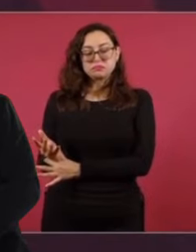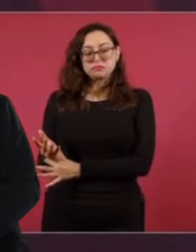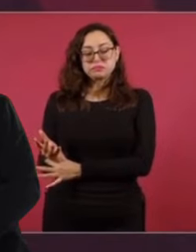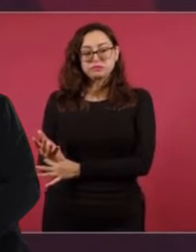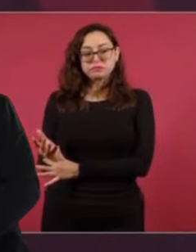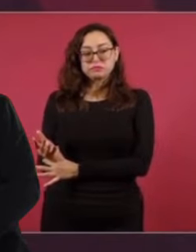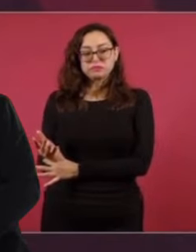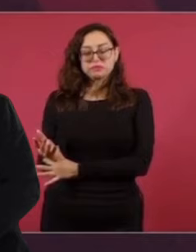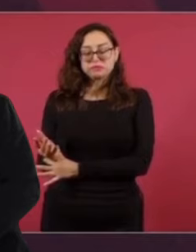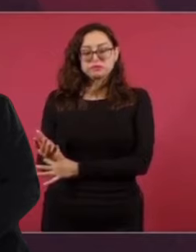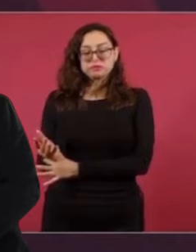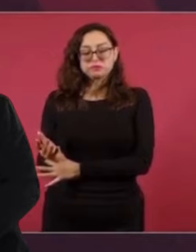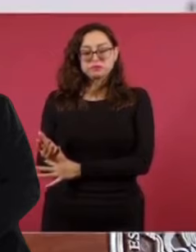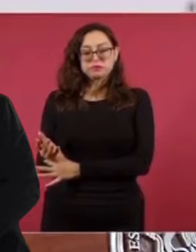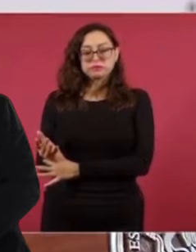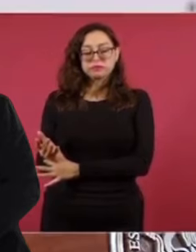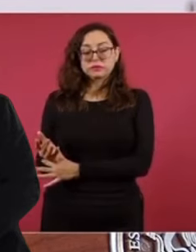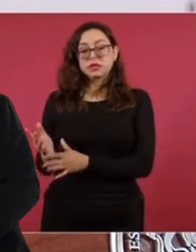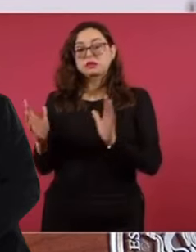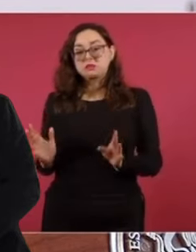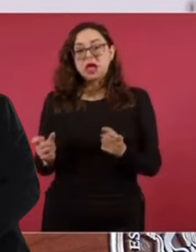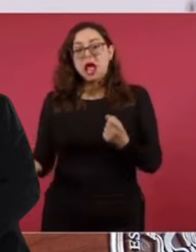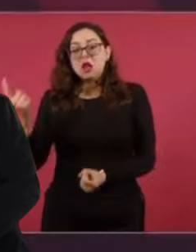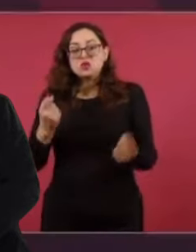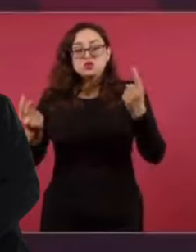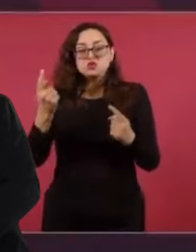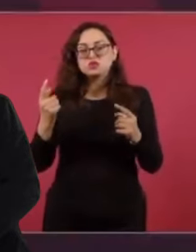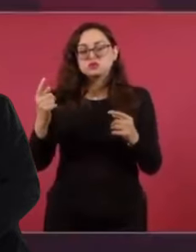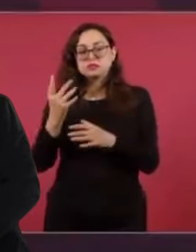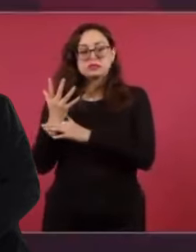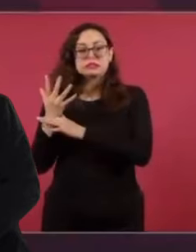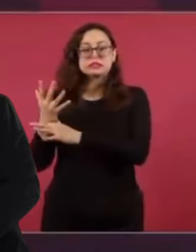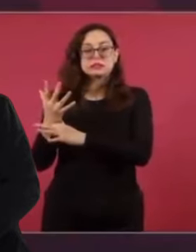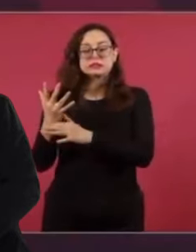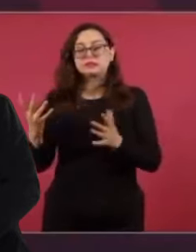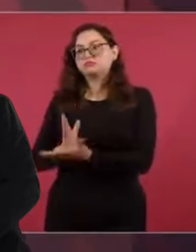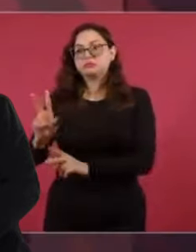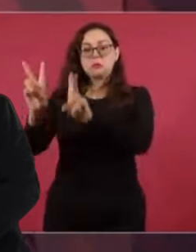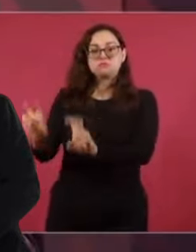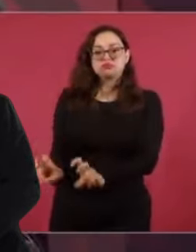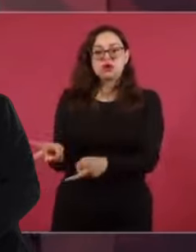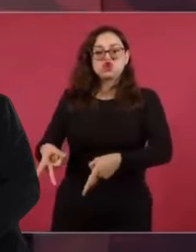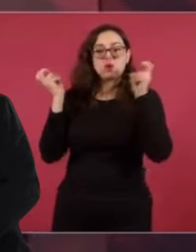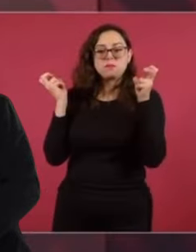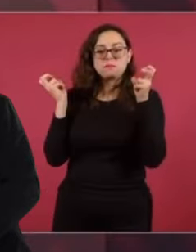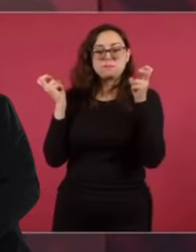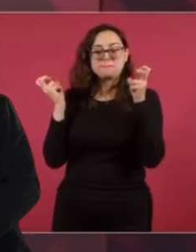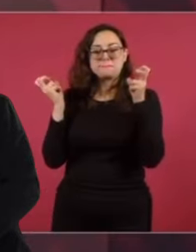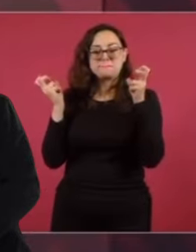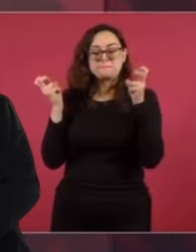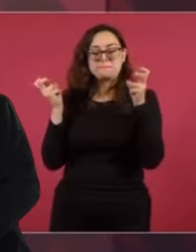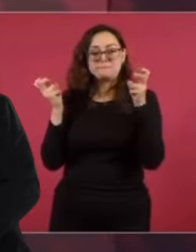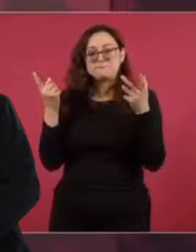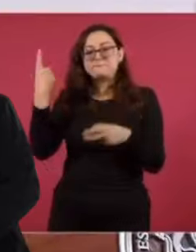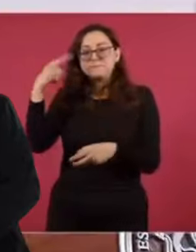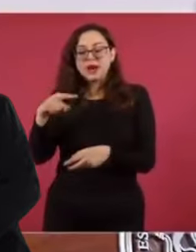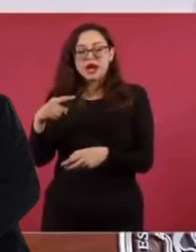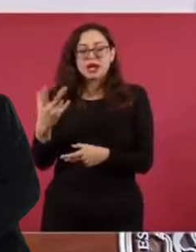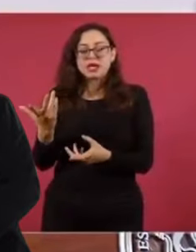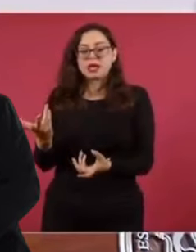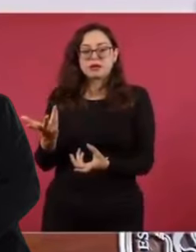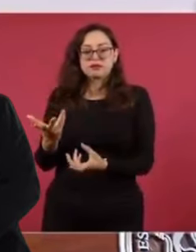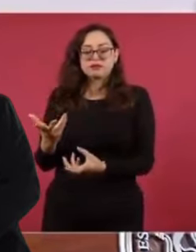eso hay que probarlo, que hubo una intromisión, un hackeo para tumbar